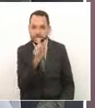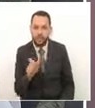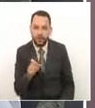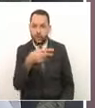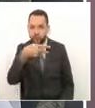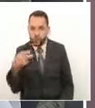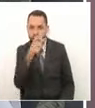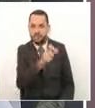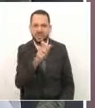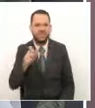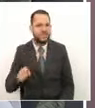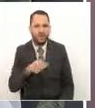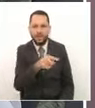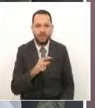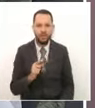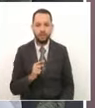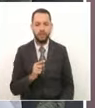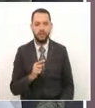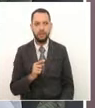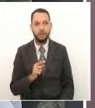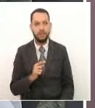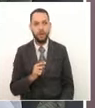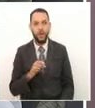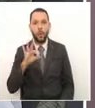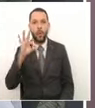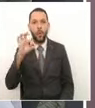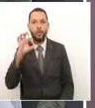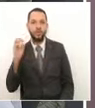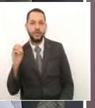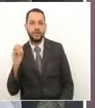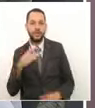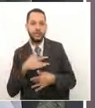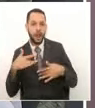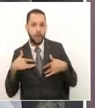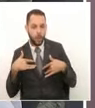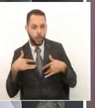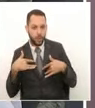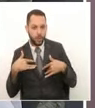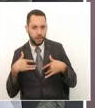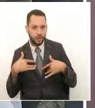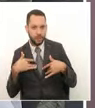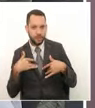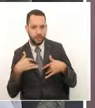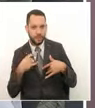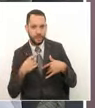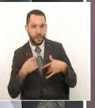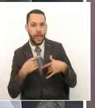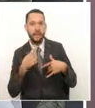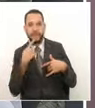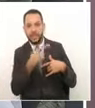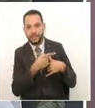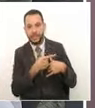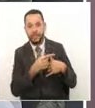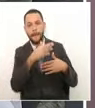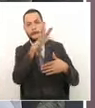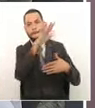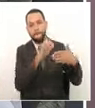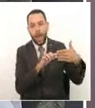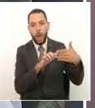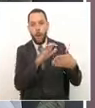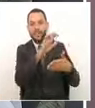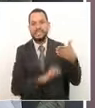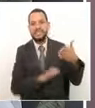y hay 80 recuperados, entonces faltaría un ítem que sería 120 personas